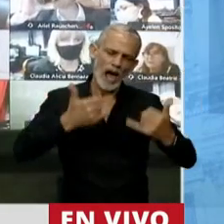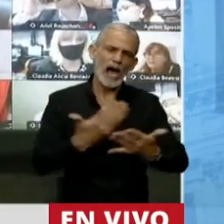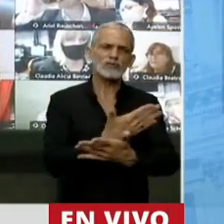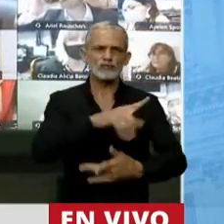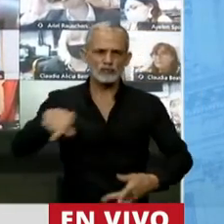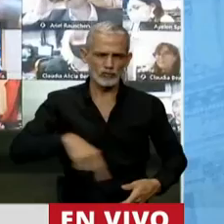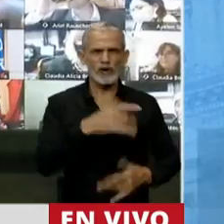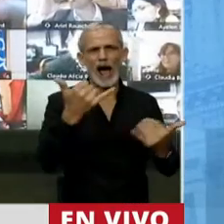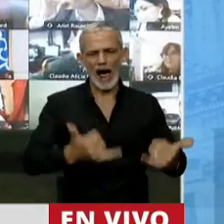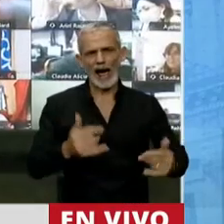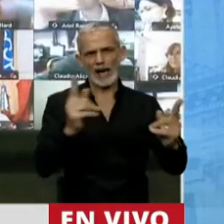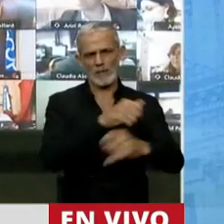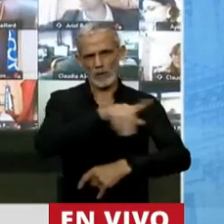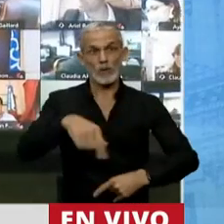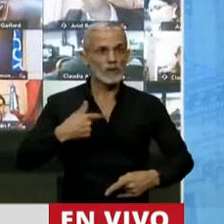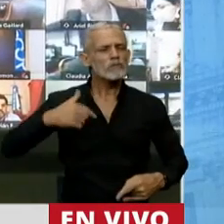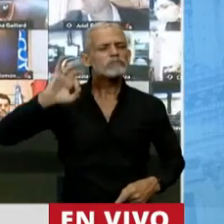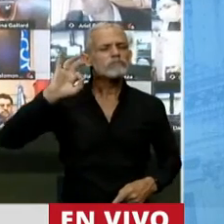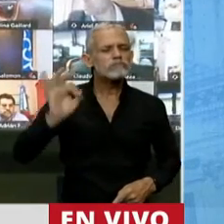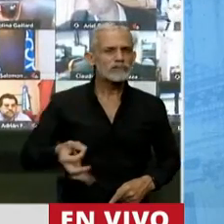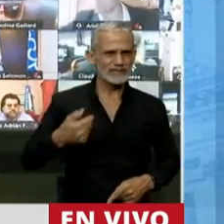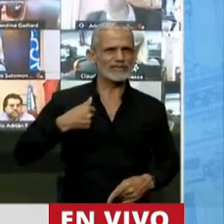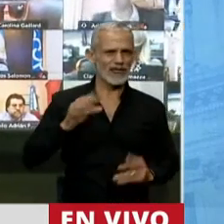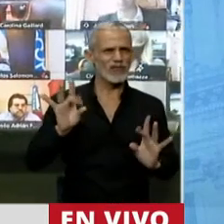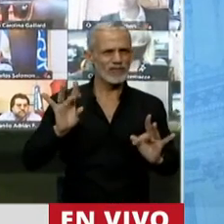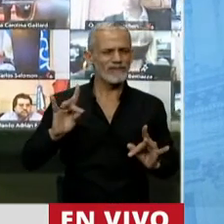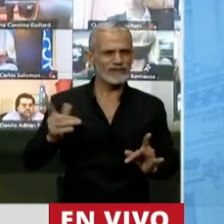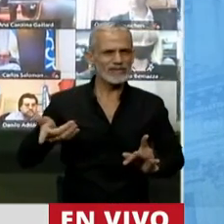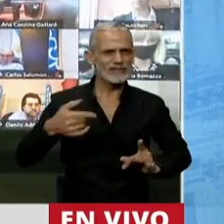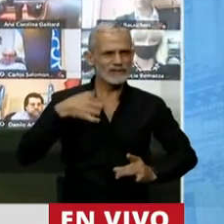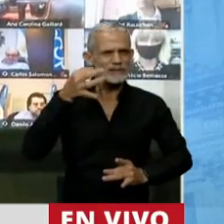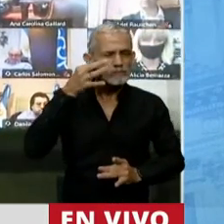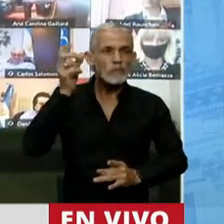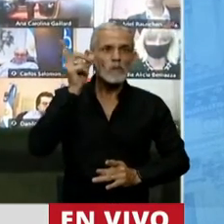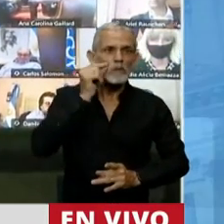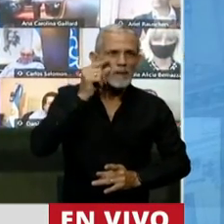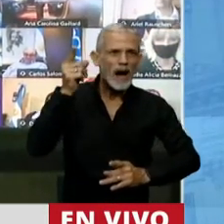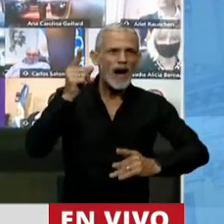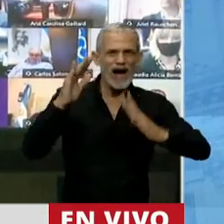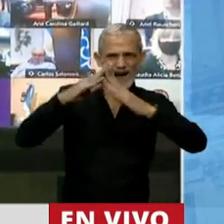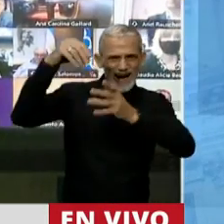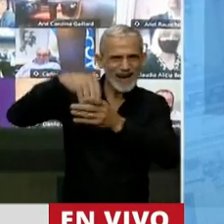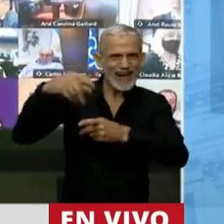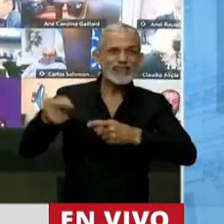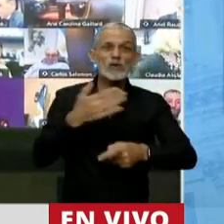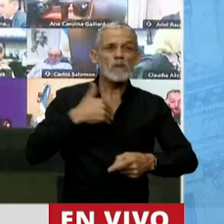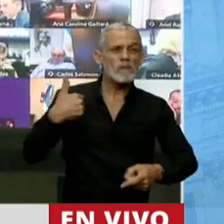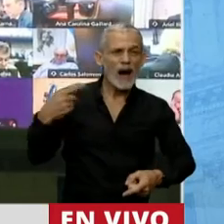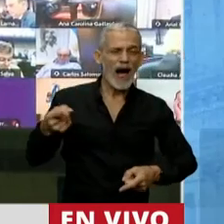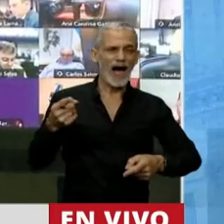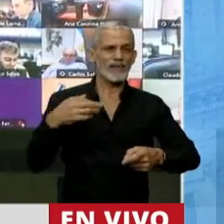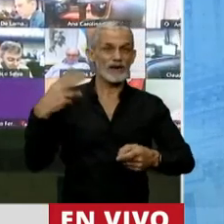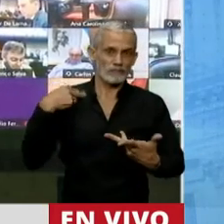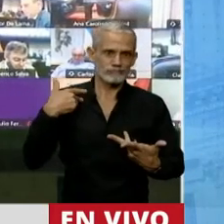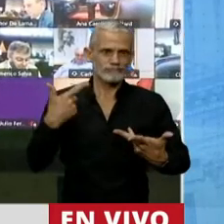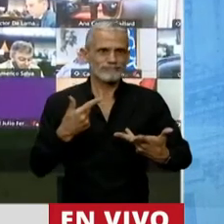por lo que hoy están pasando. Porque sé lo duro que es que un padre de hogar, una madre, una